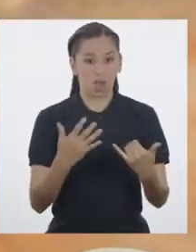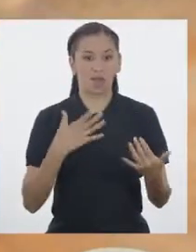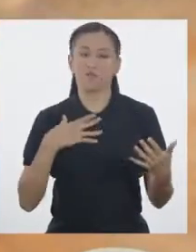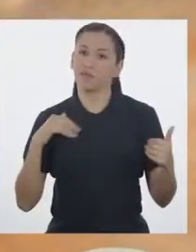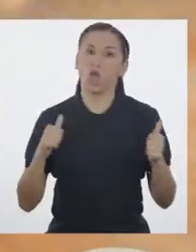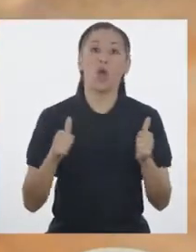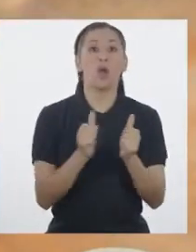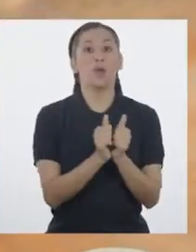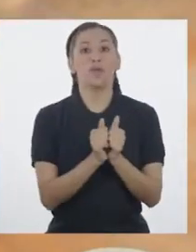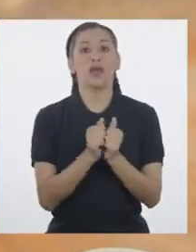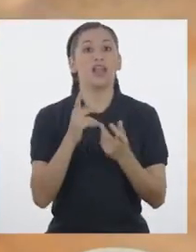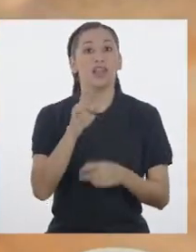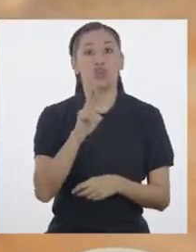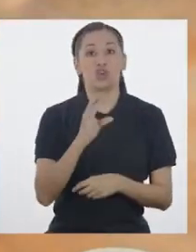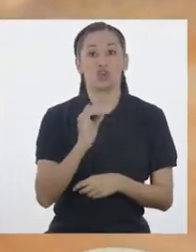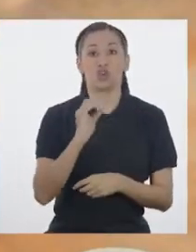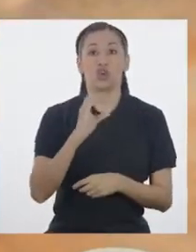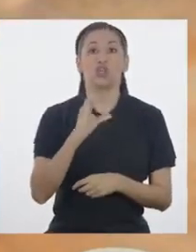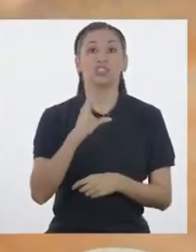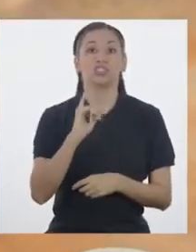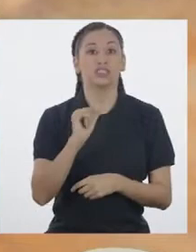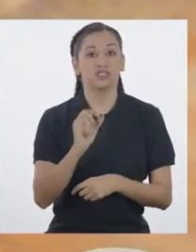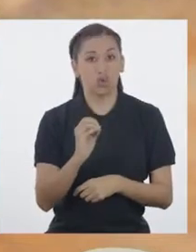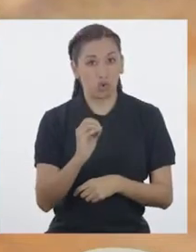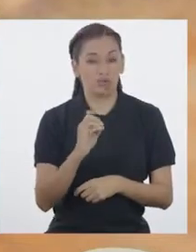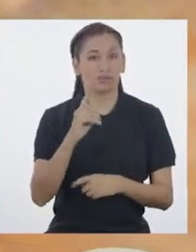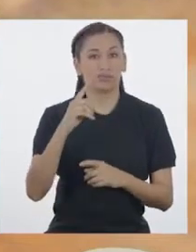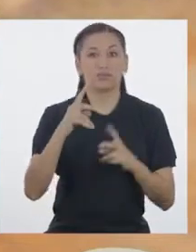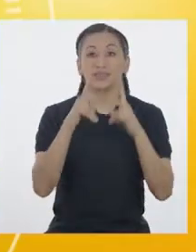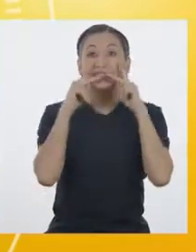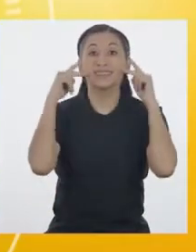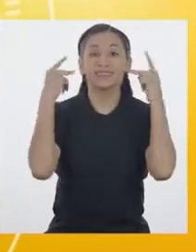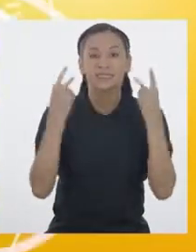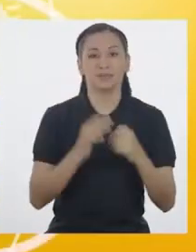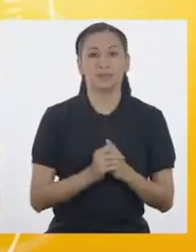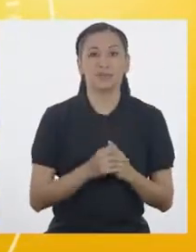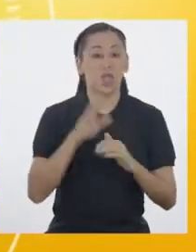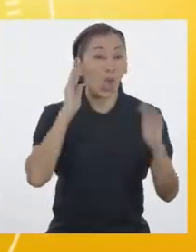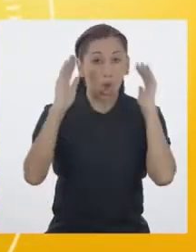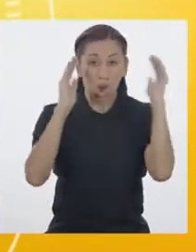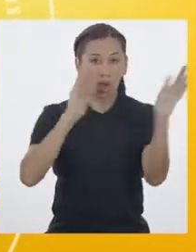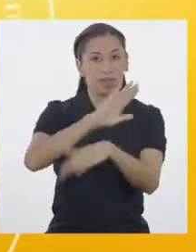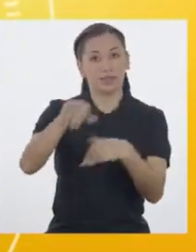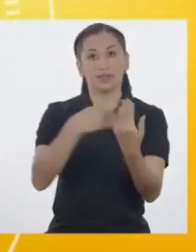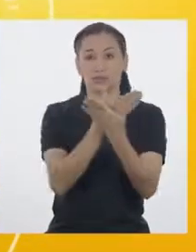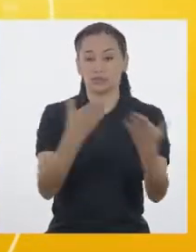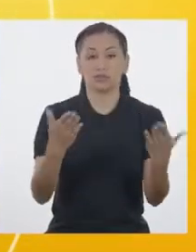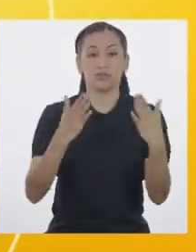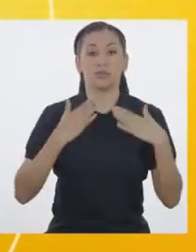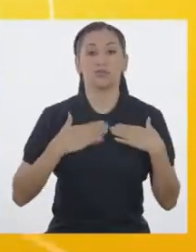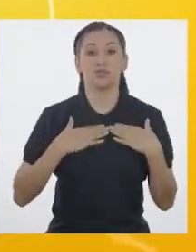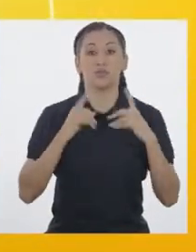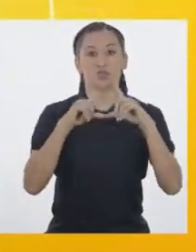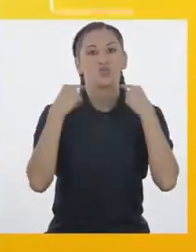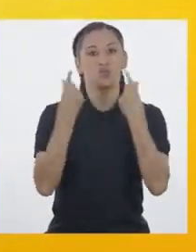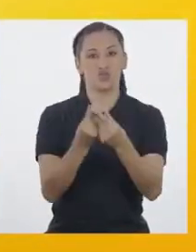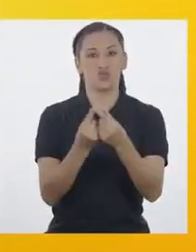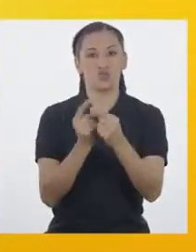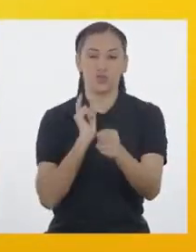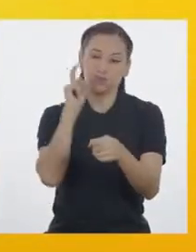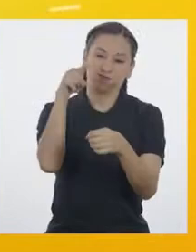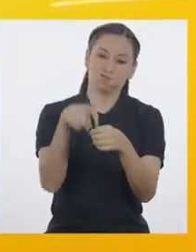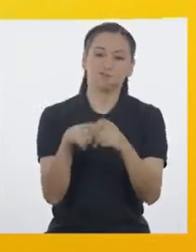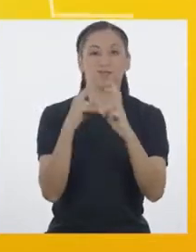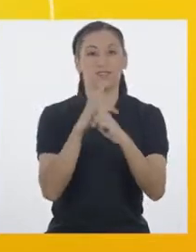Hoy me estará acompañando Rocío de Tarapoto. ¡Hola a todas y a todos! Yo soy del equipo